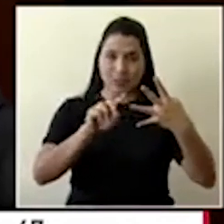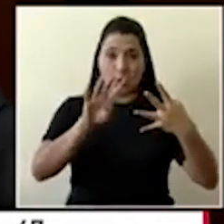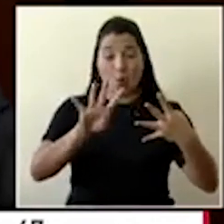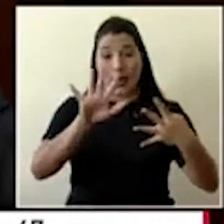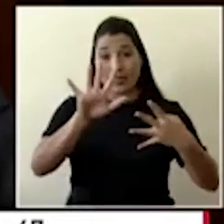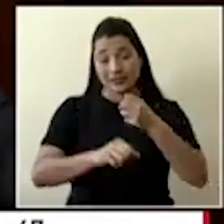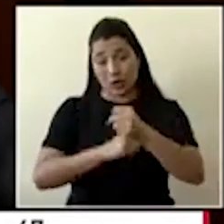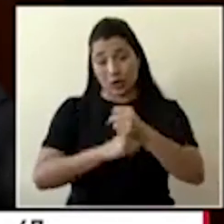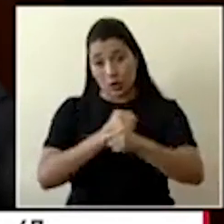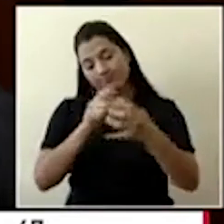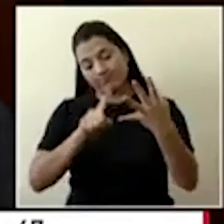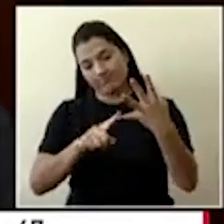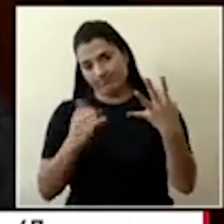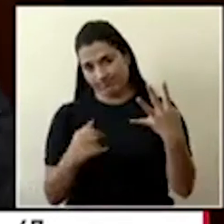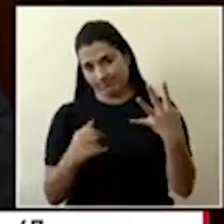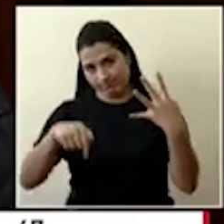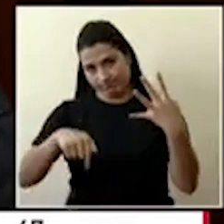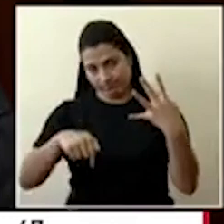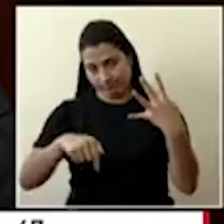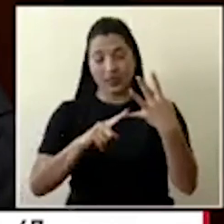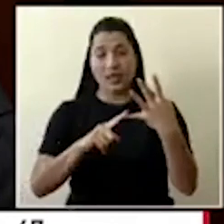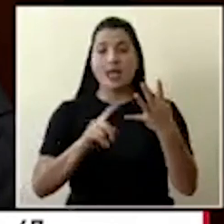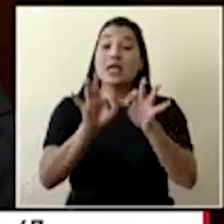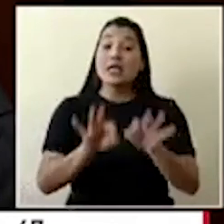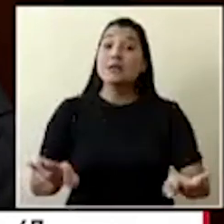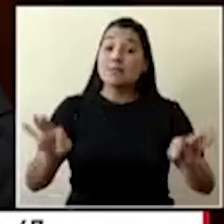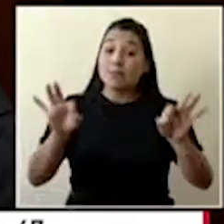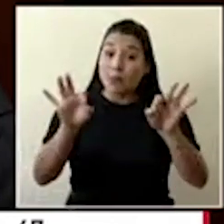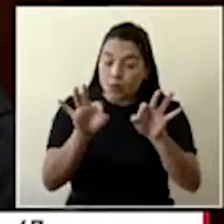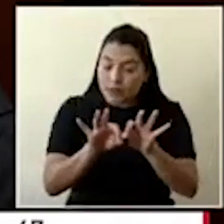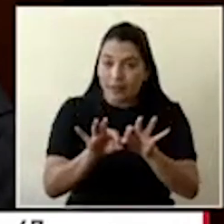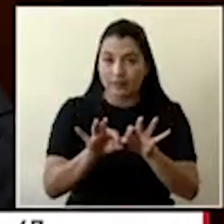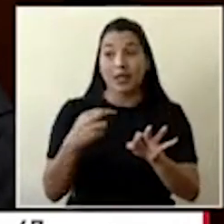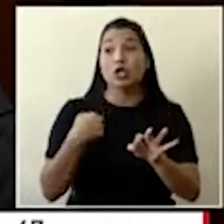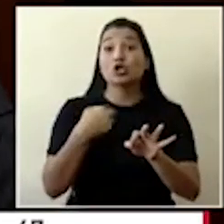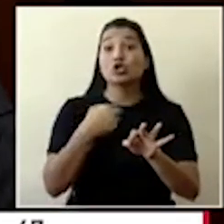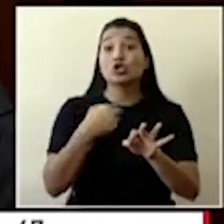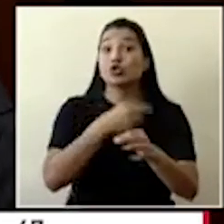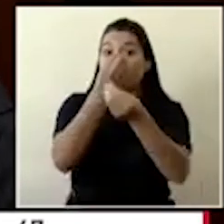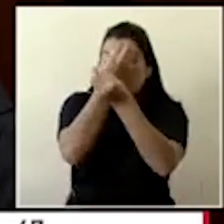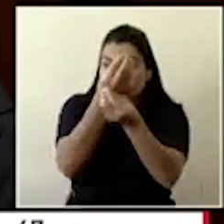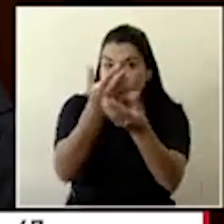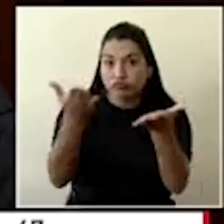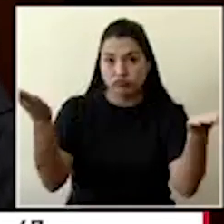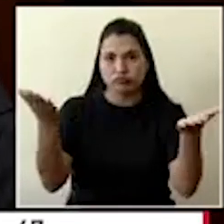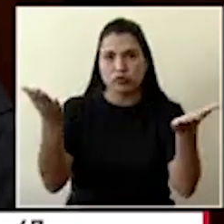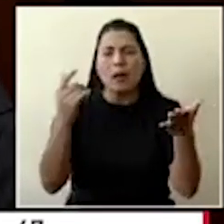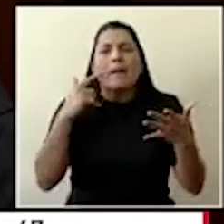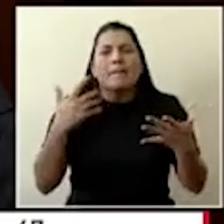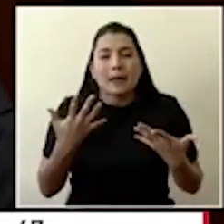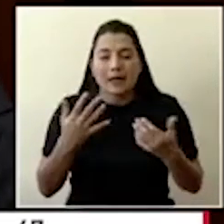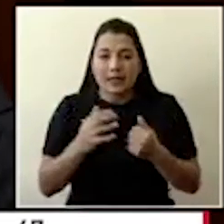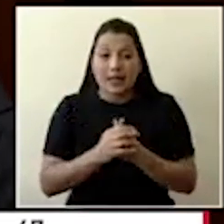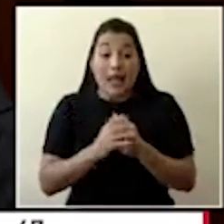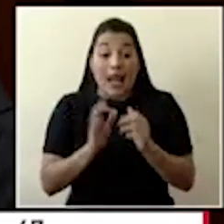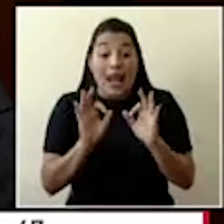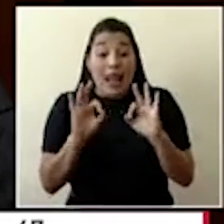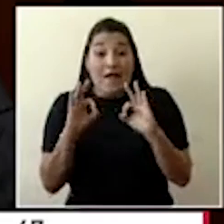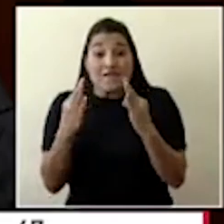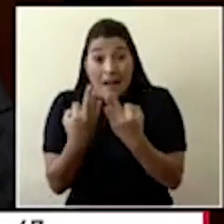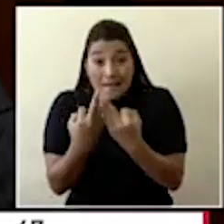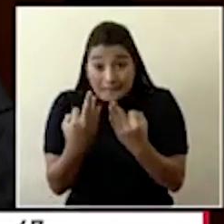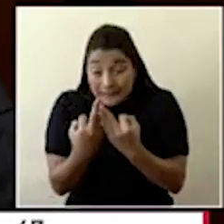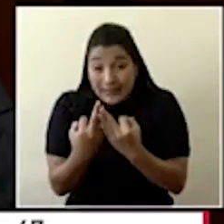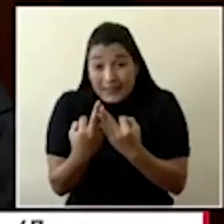Y es importante indicar que nosotros hacemos el comunicado procurando que los familiares más cercanos se